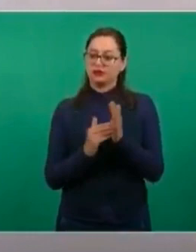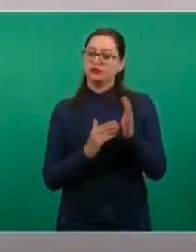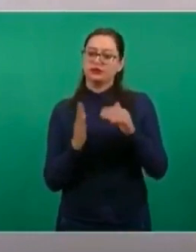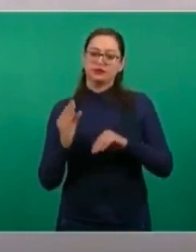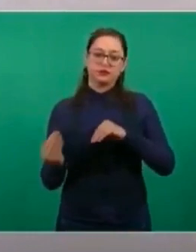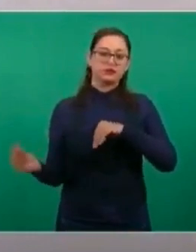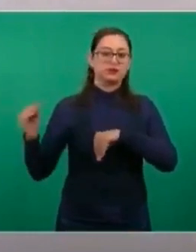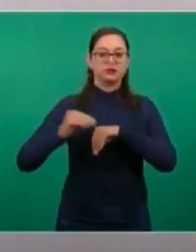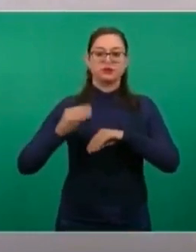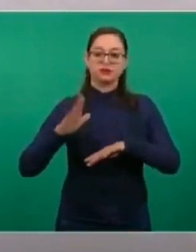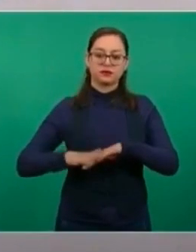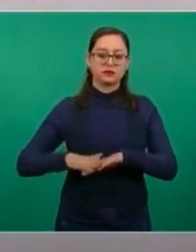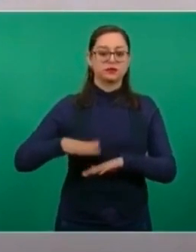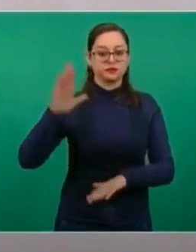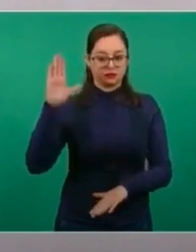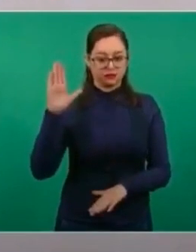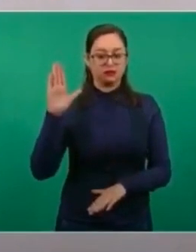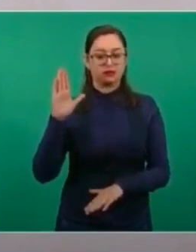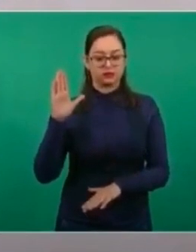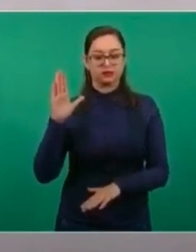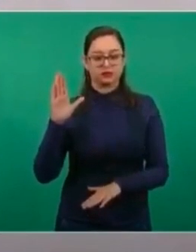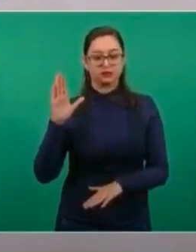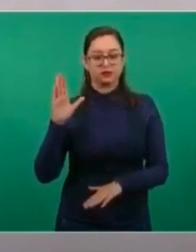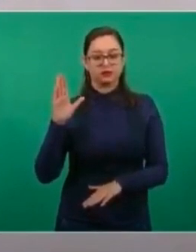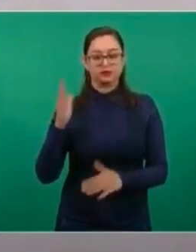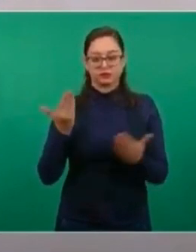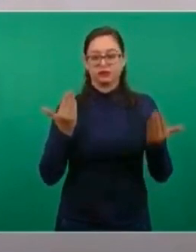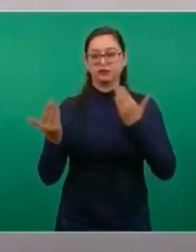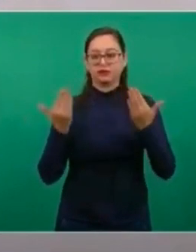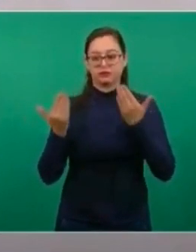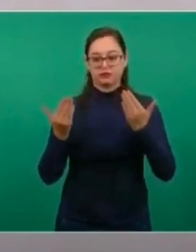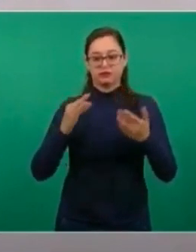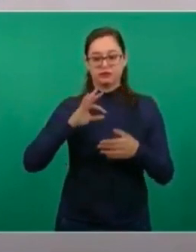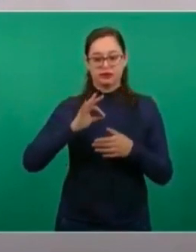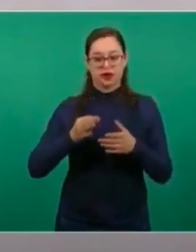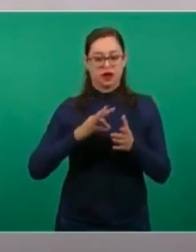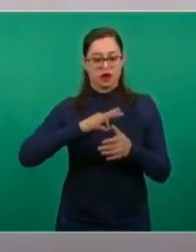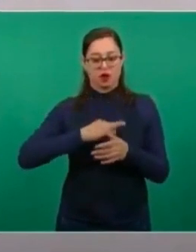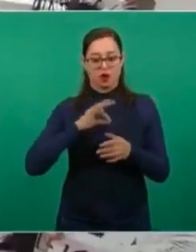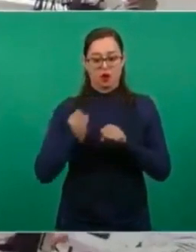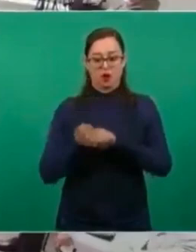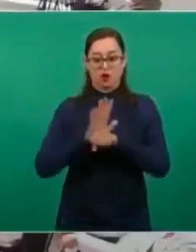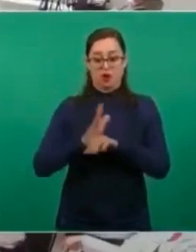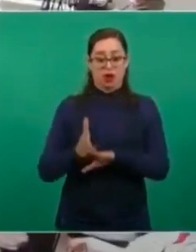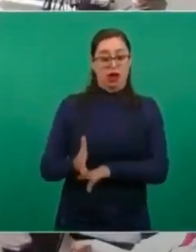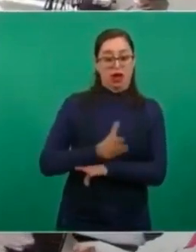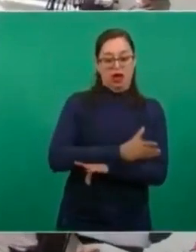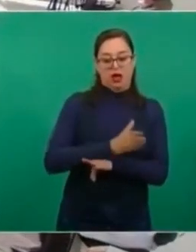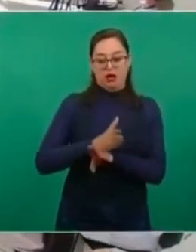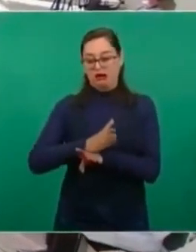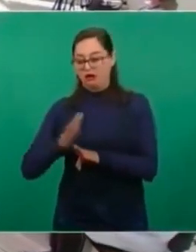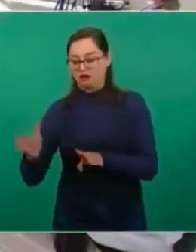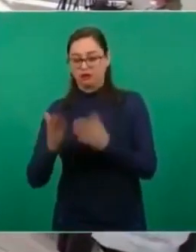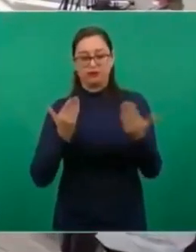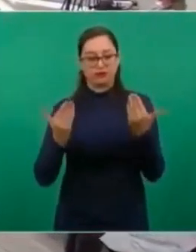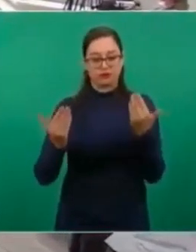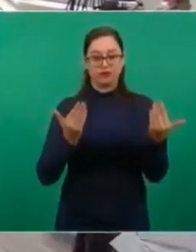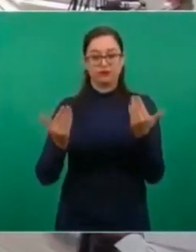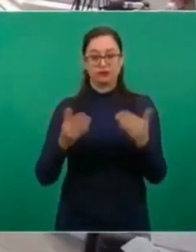más que los que teníamos antes de la pandemia.